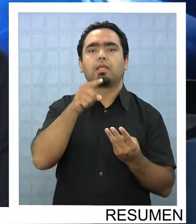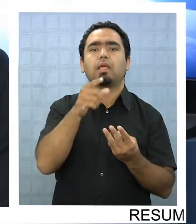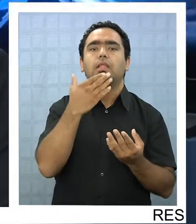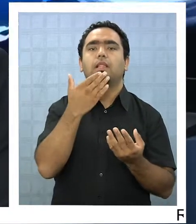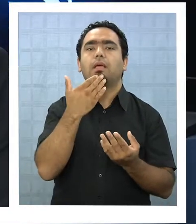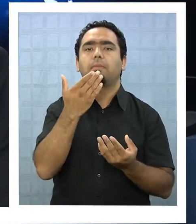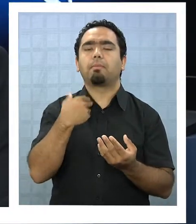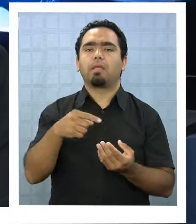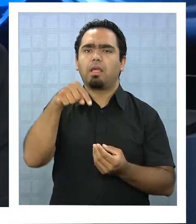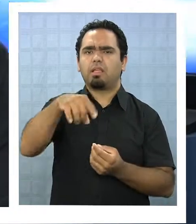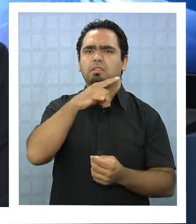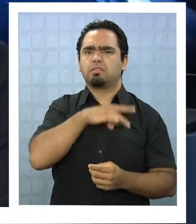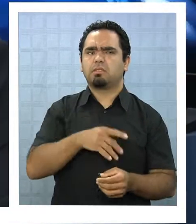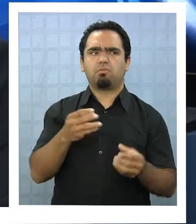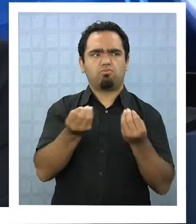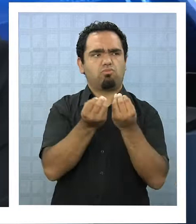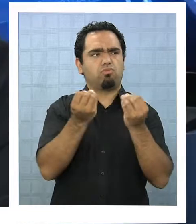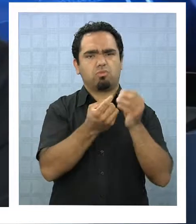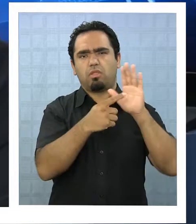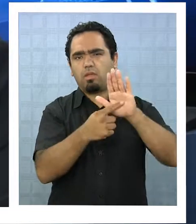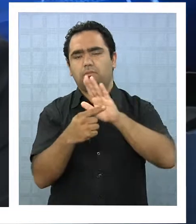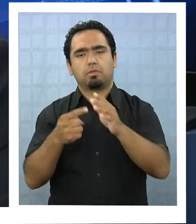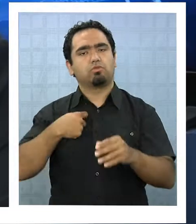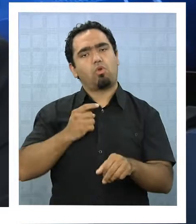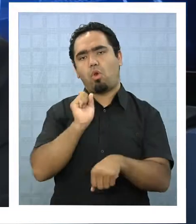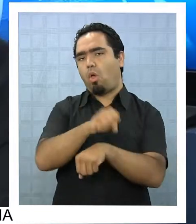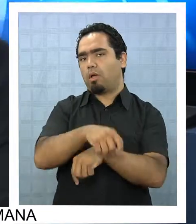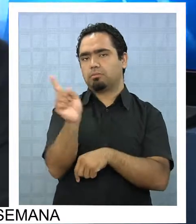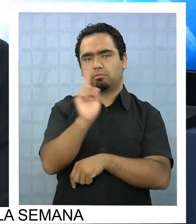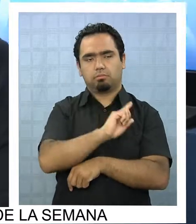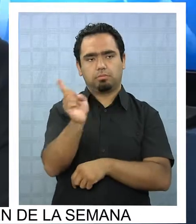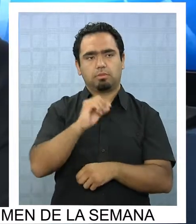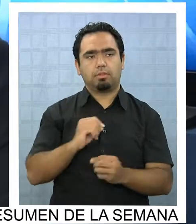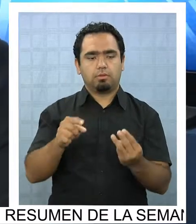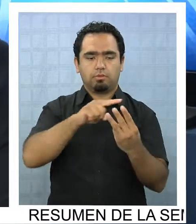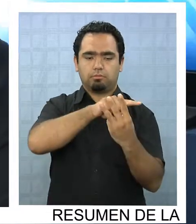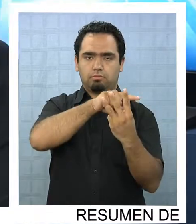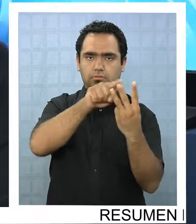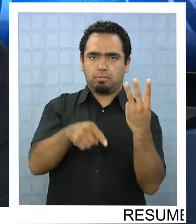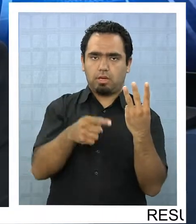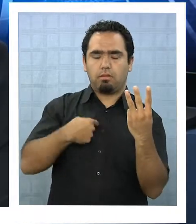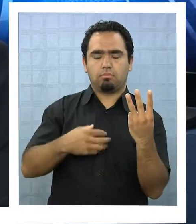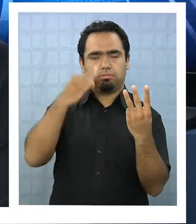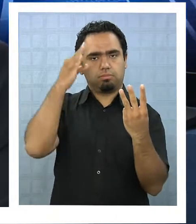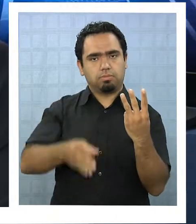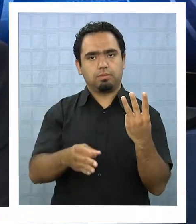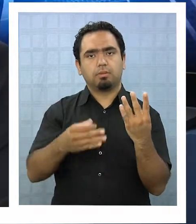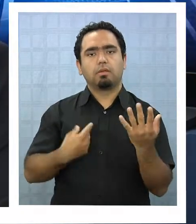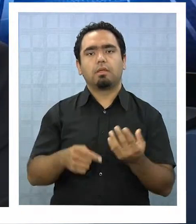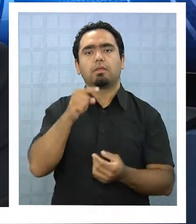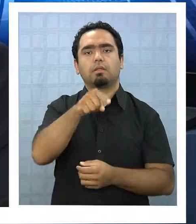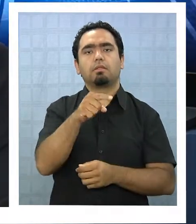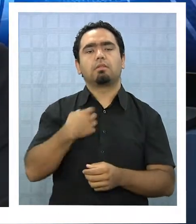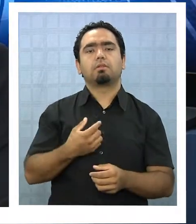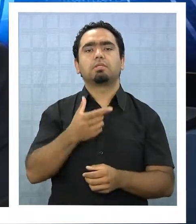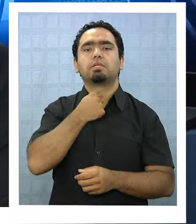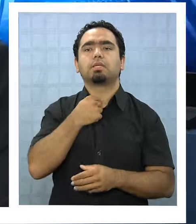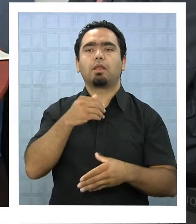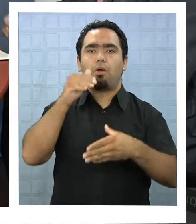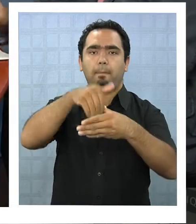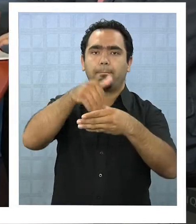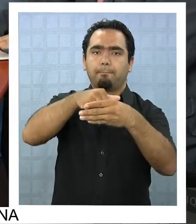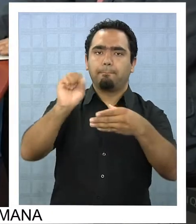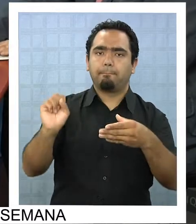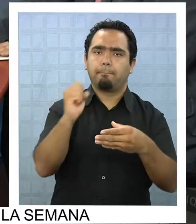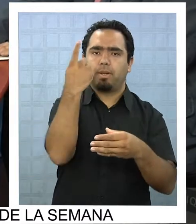desigualdad y clasismo y una primaria que no sea una clara suscripción de un cambio radical a las